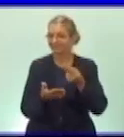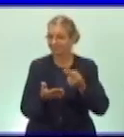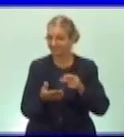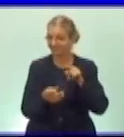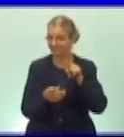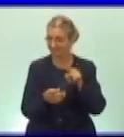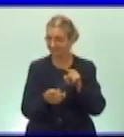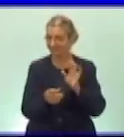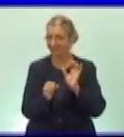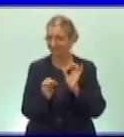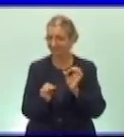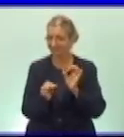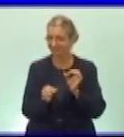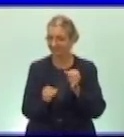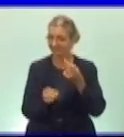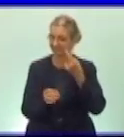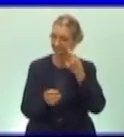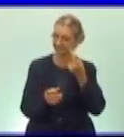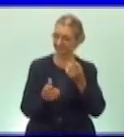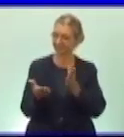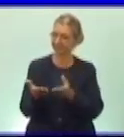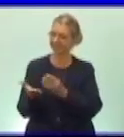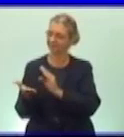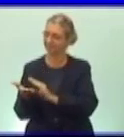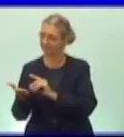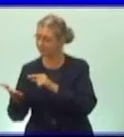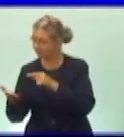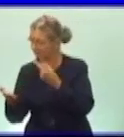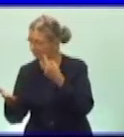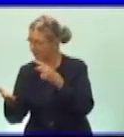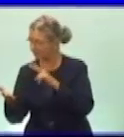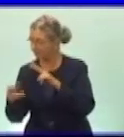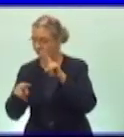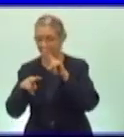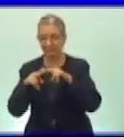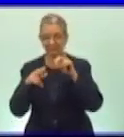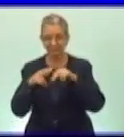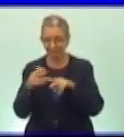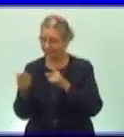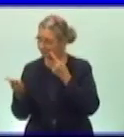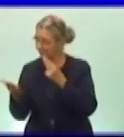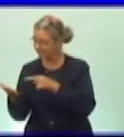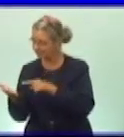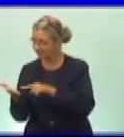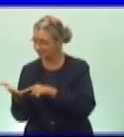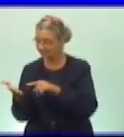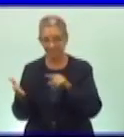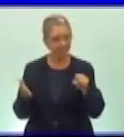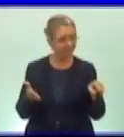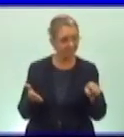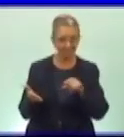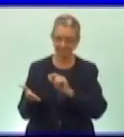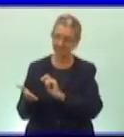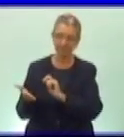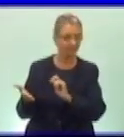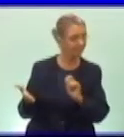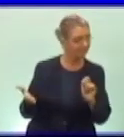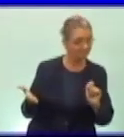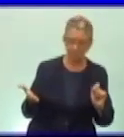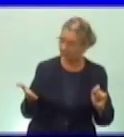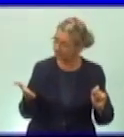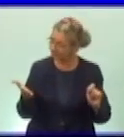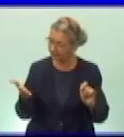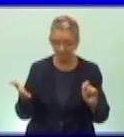fijándose por un libro que tiene el tocororo y la hermanita ayudándole a buscar informaciones